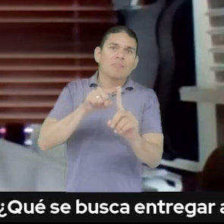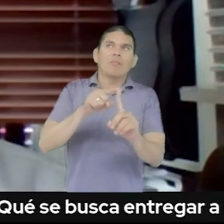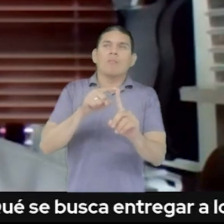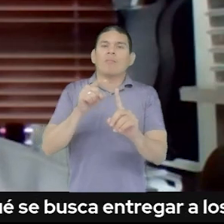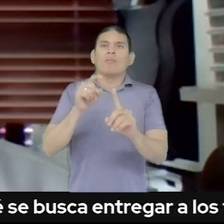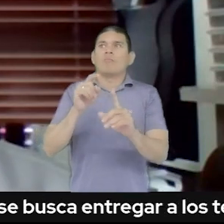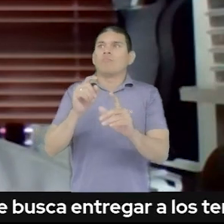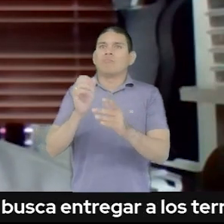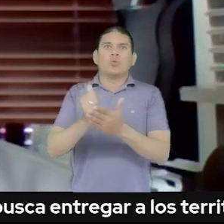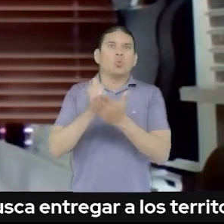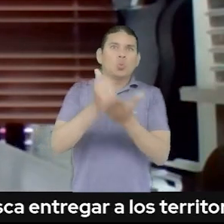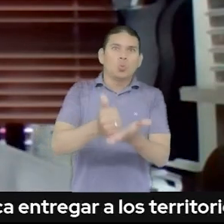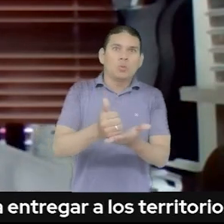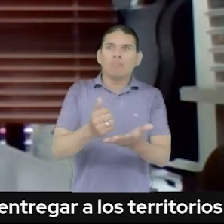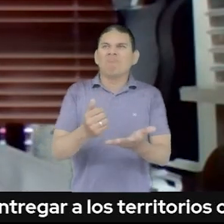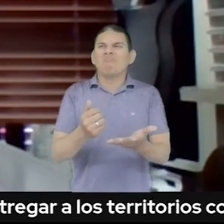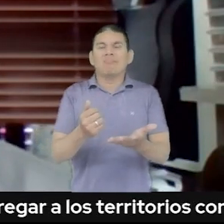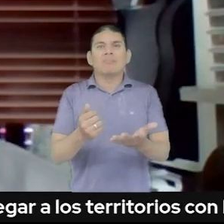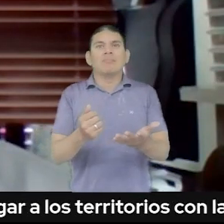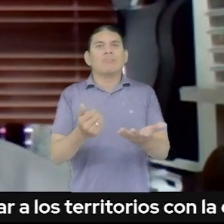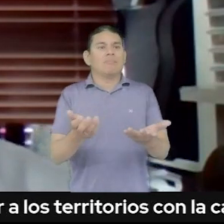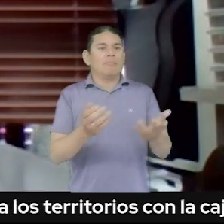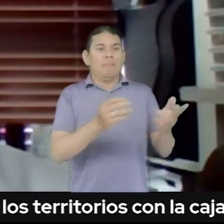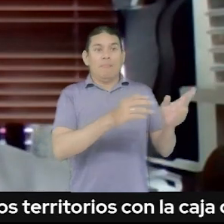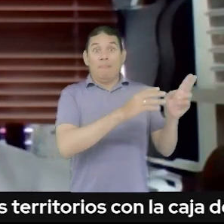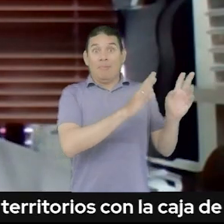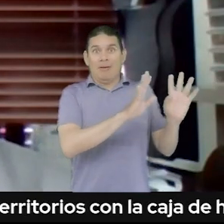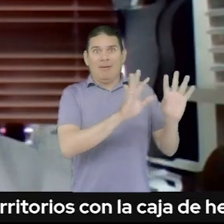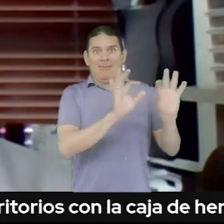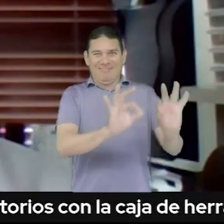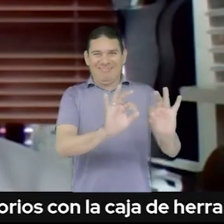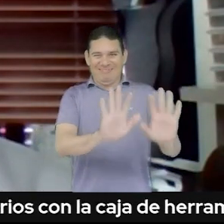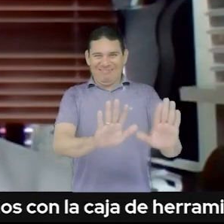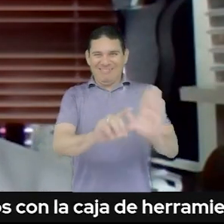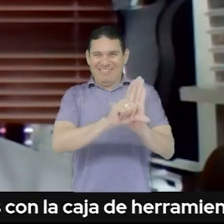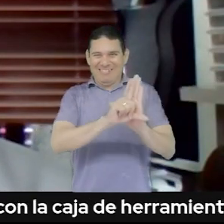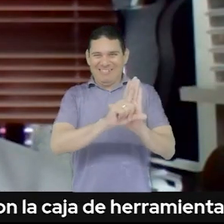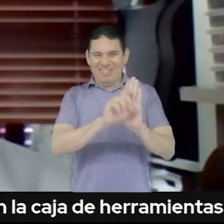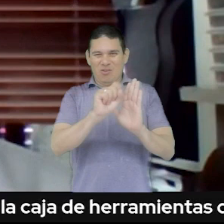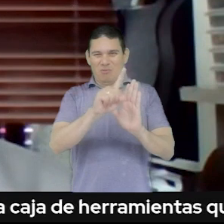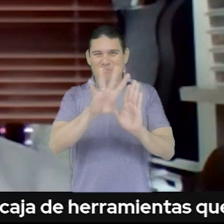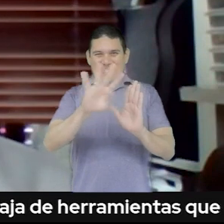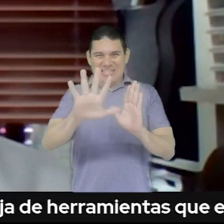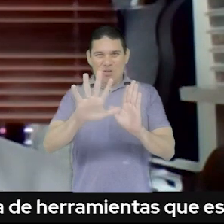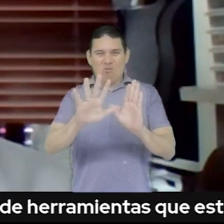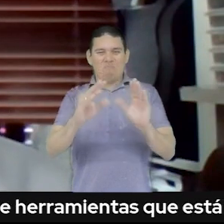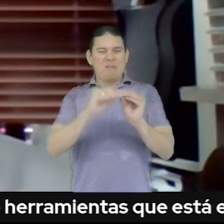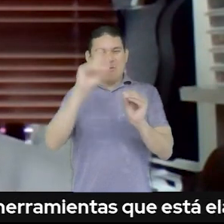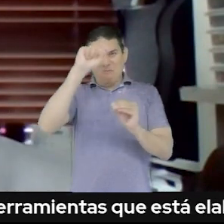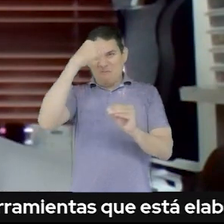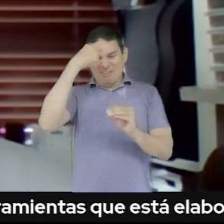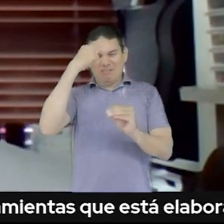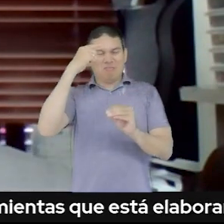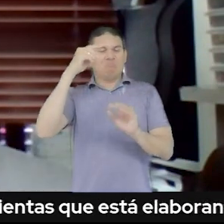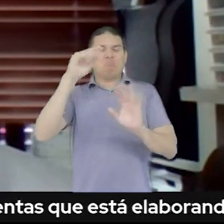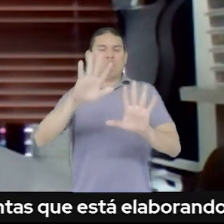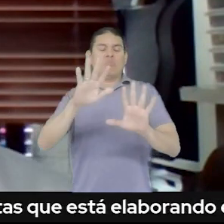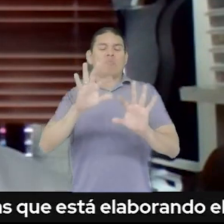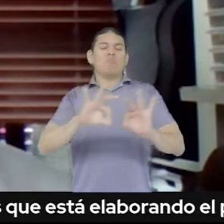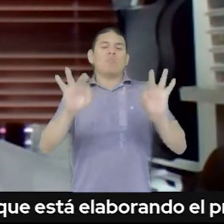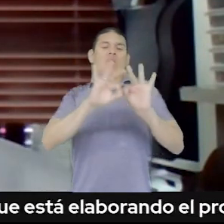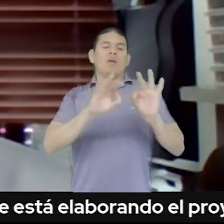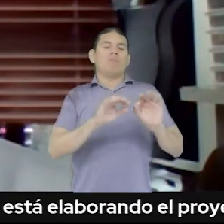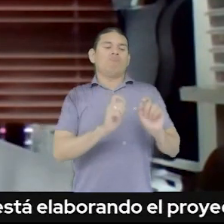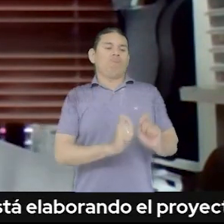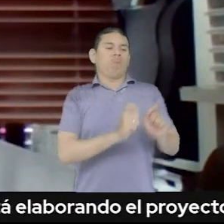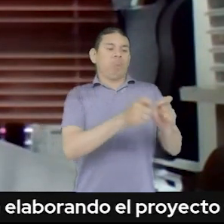mejorar la relación a partir del cumplimiento del rol que da la ley entre el gobierno